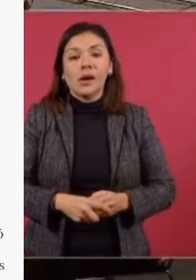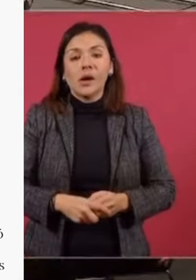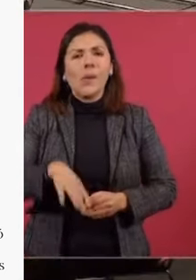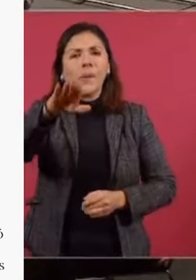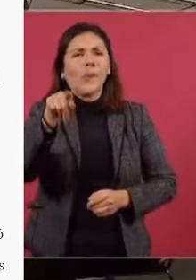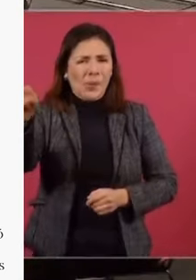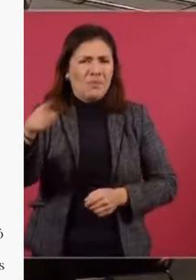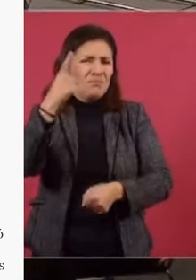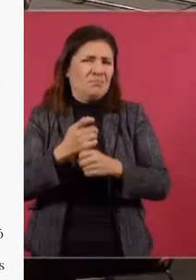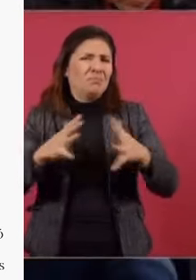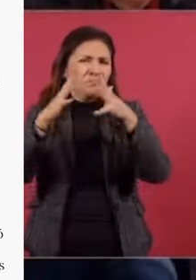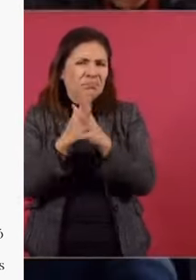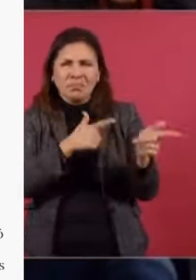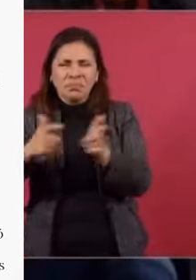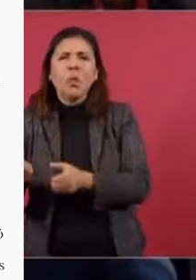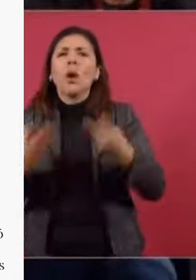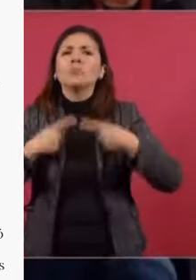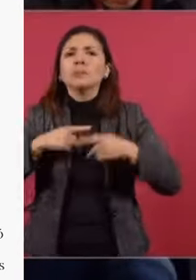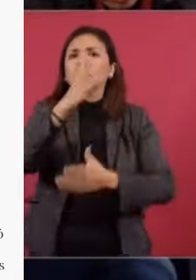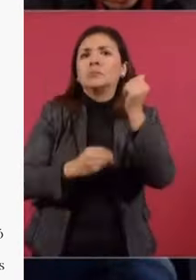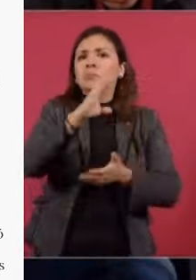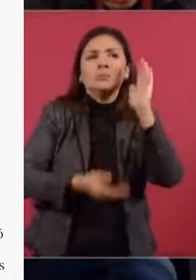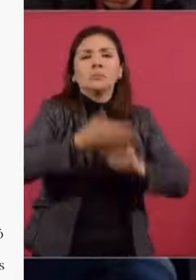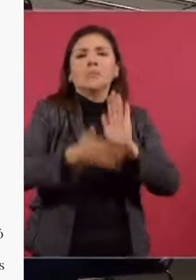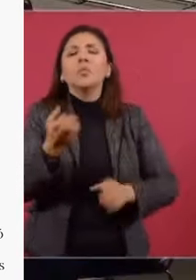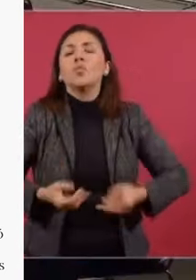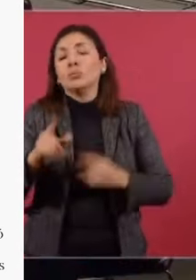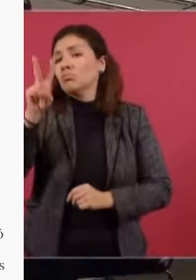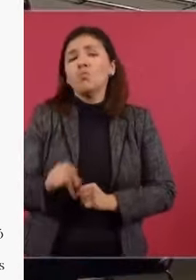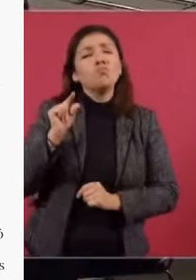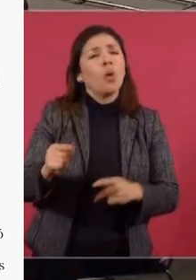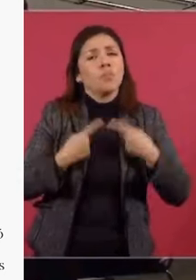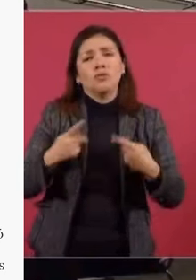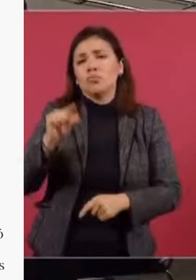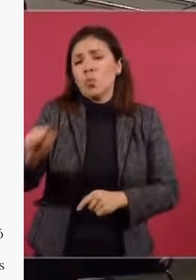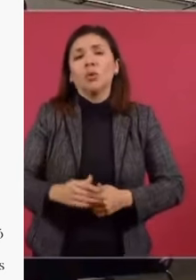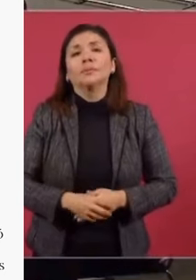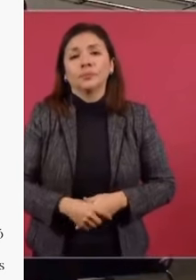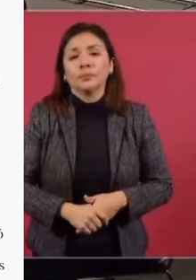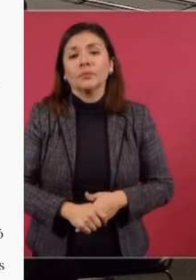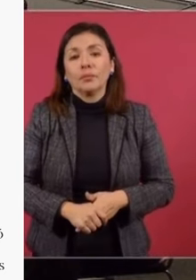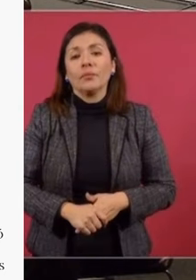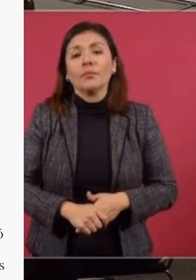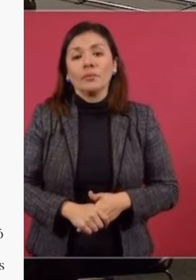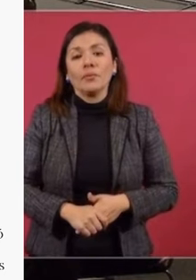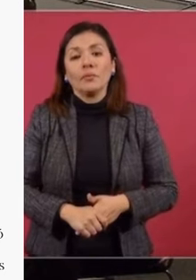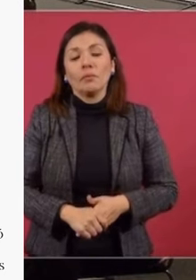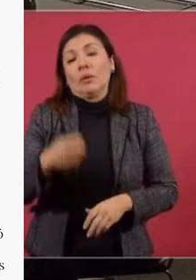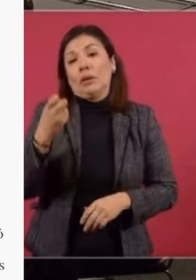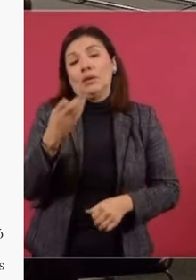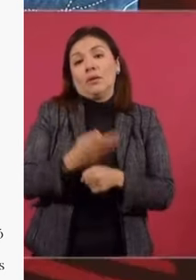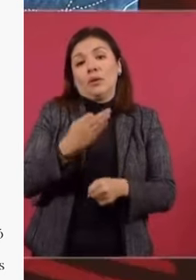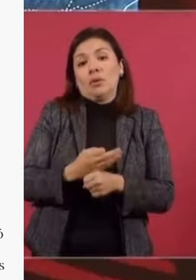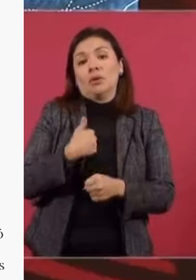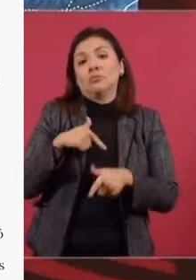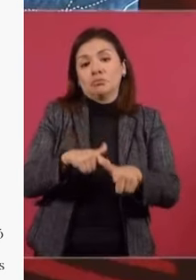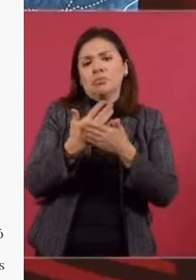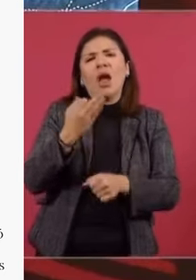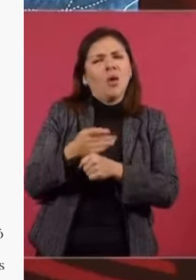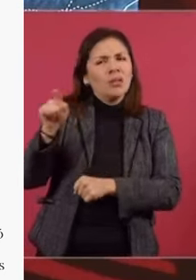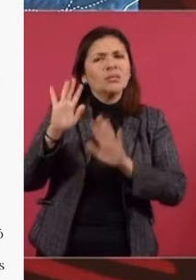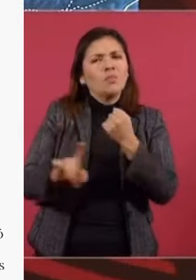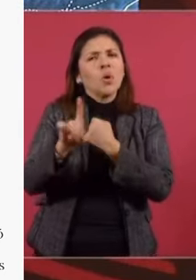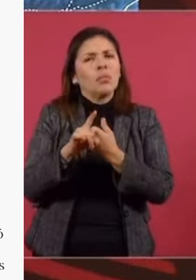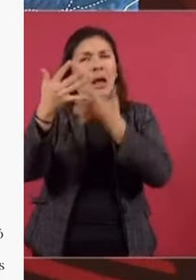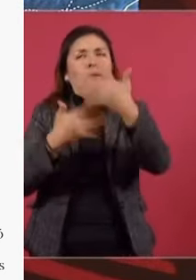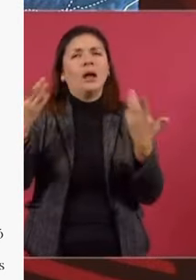Y por esa guerra que hay ahí, presidente, ¿cuánta gente ya ha sido desplazada? ¿Qué reporte le han dado a usted? Muy pocos, muy pocos. Y estamos nosotros pendientes y ya se ha tranquilizado